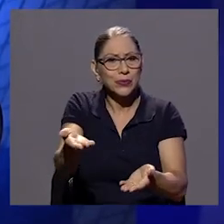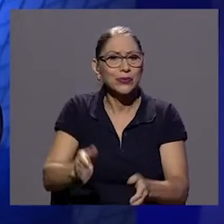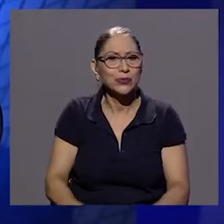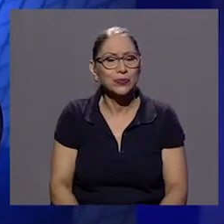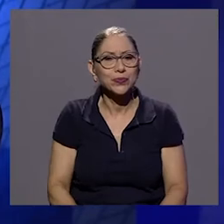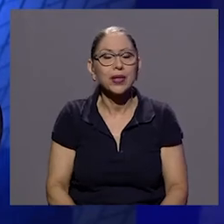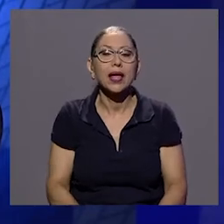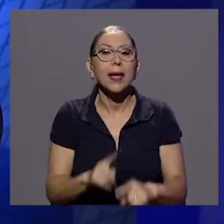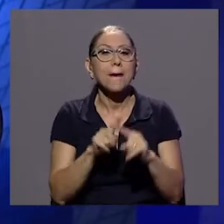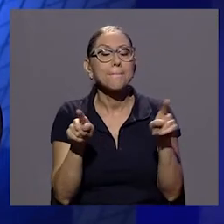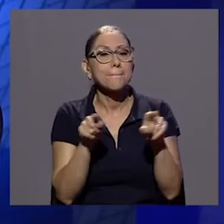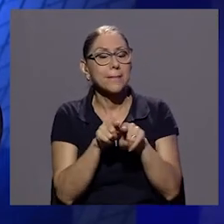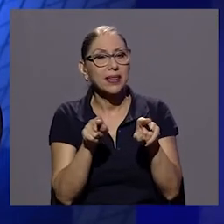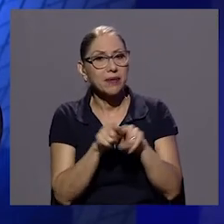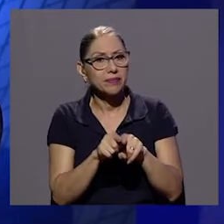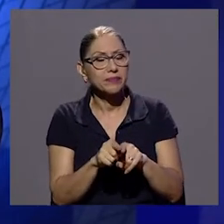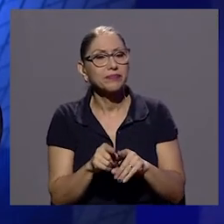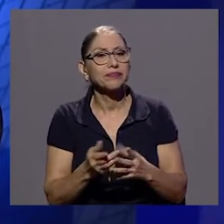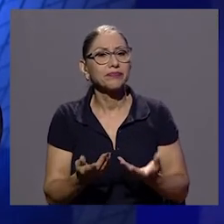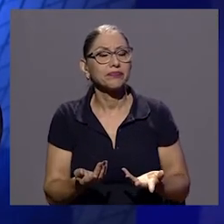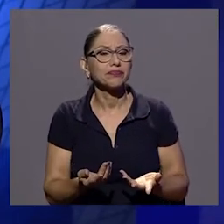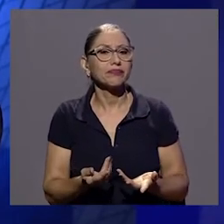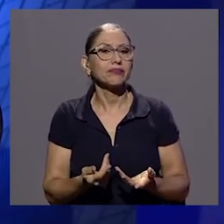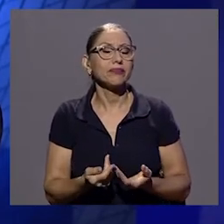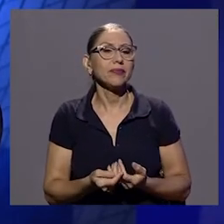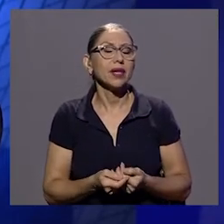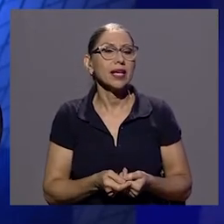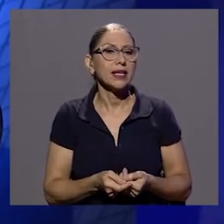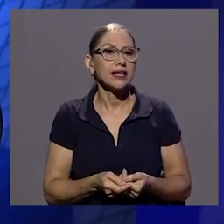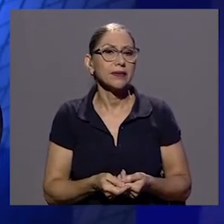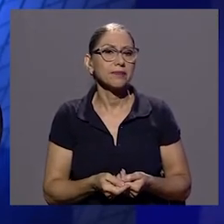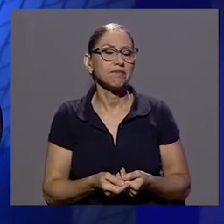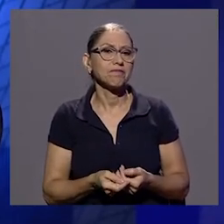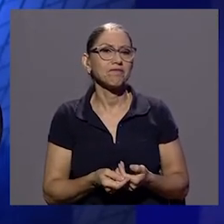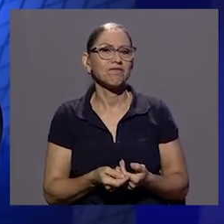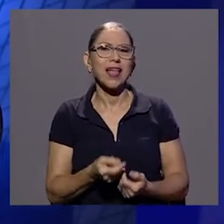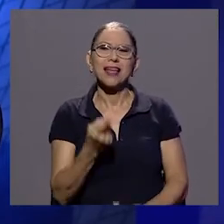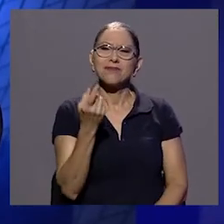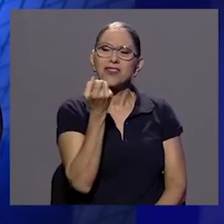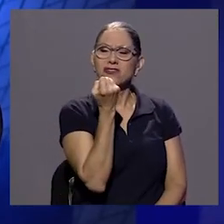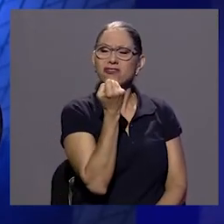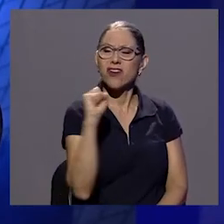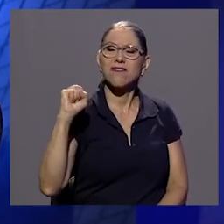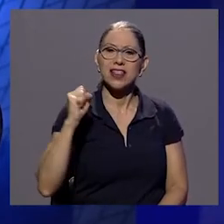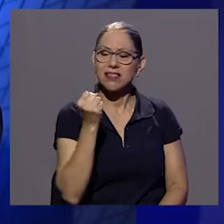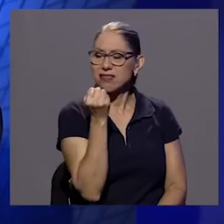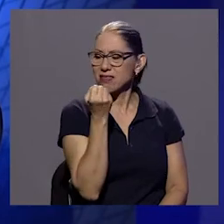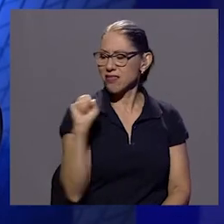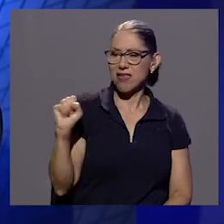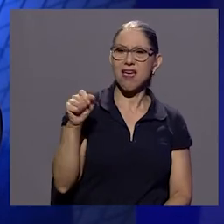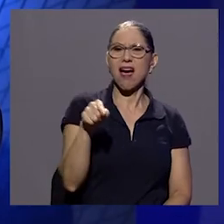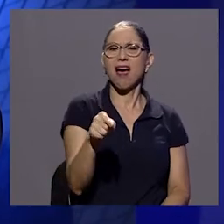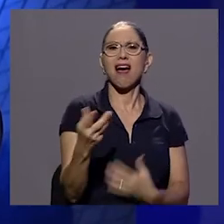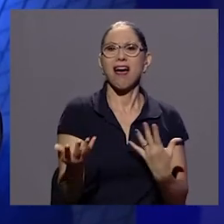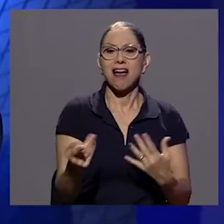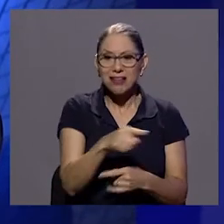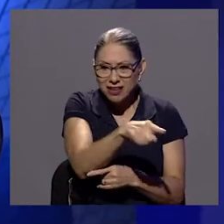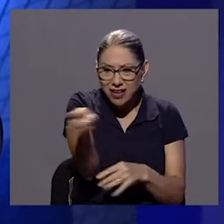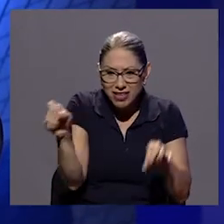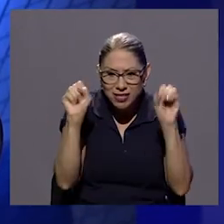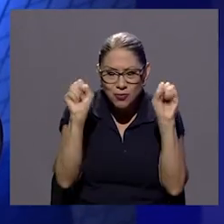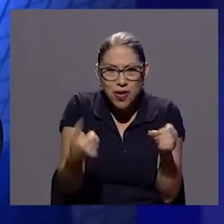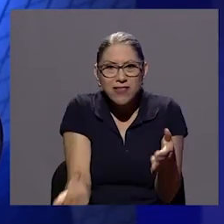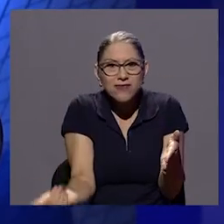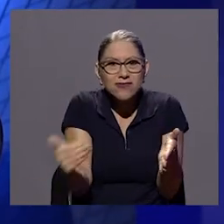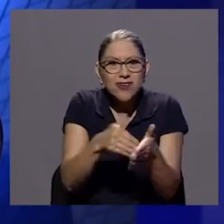pero también pienso que la parte como de rebeldía es esta capacidad también de reinvertarse